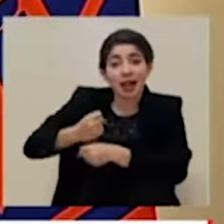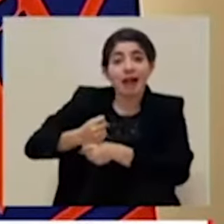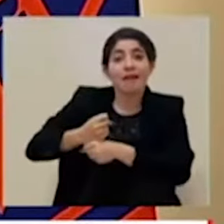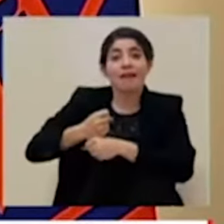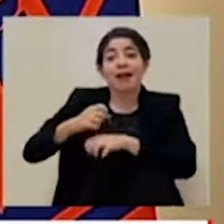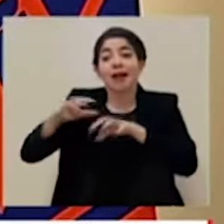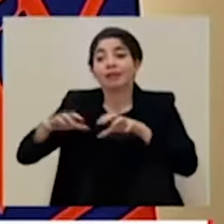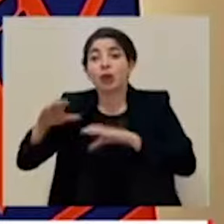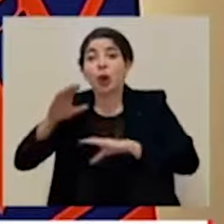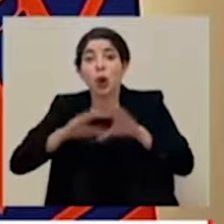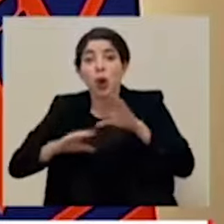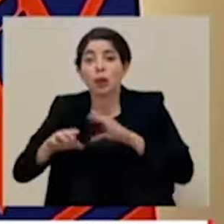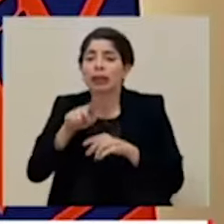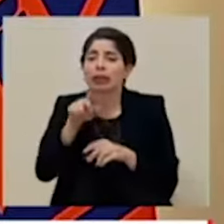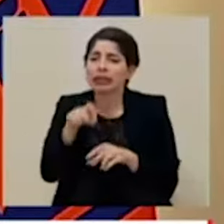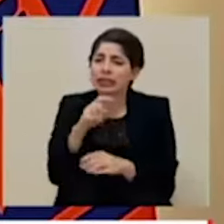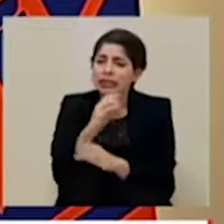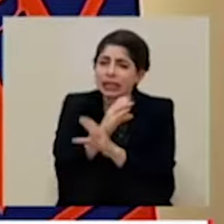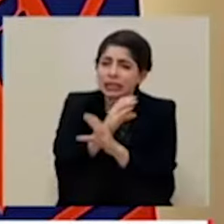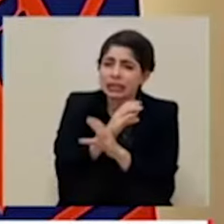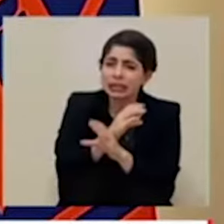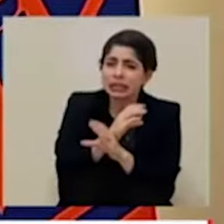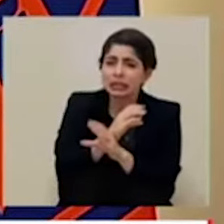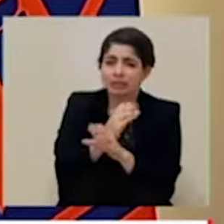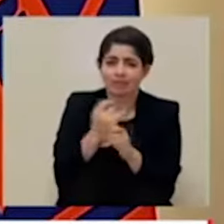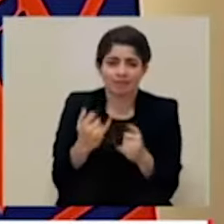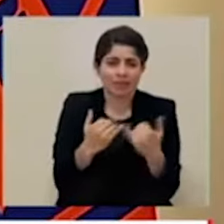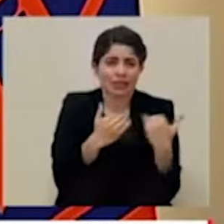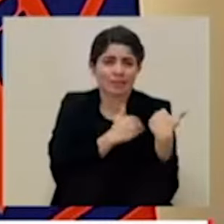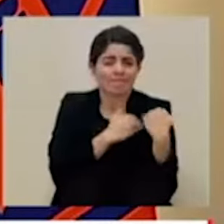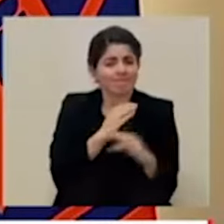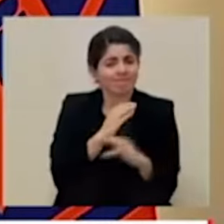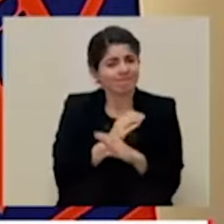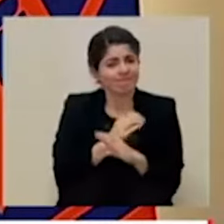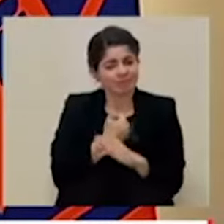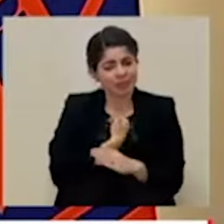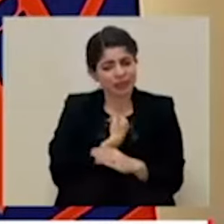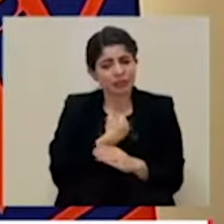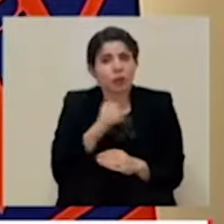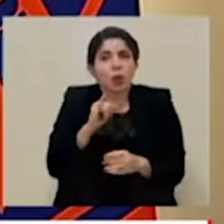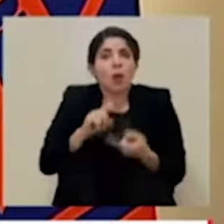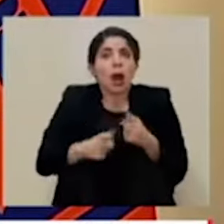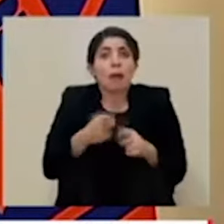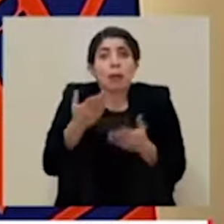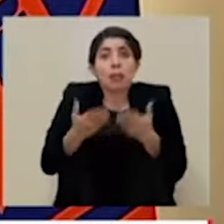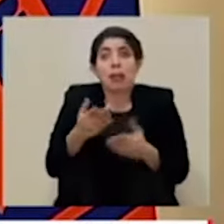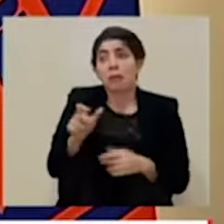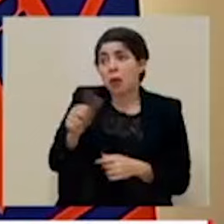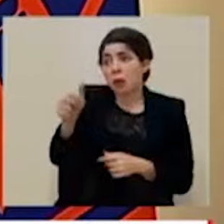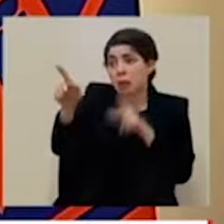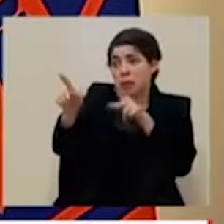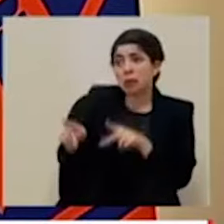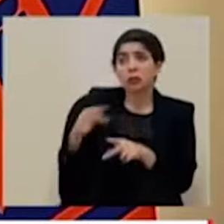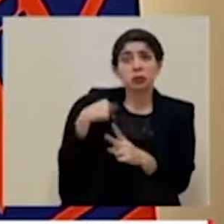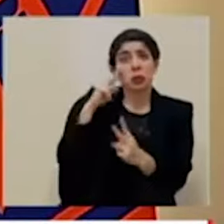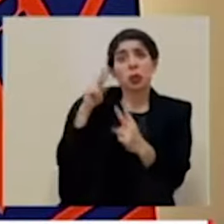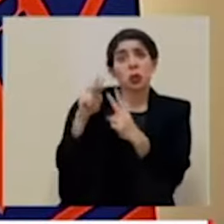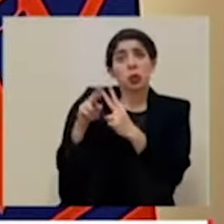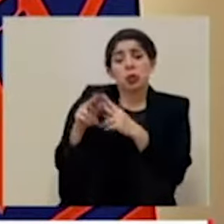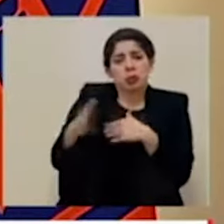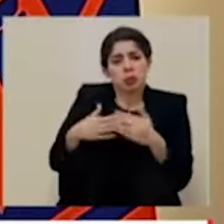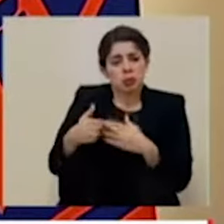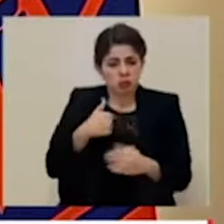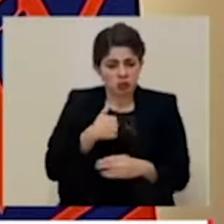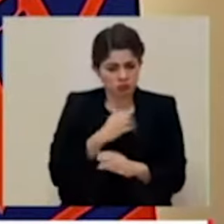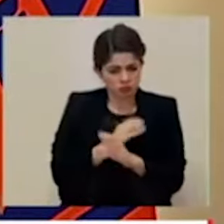comerciales, cuidémonos. Eso es lo que nos toca hacer. Cuidémonos como amigos, aunque no conozcamos a la persona que está a la par nuestro,